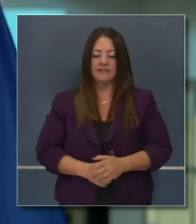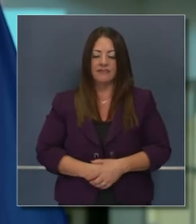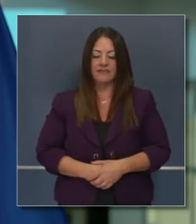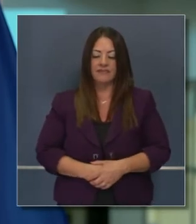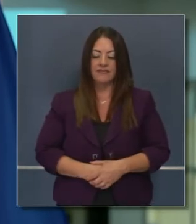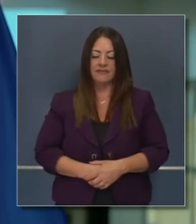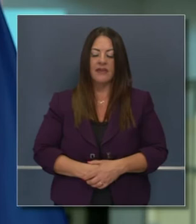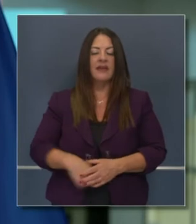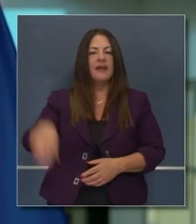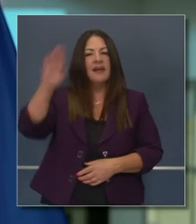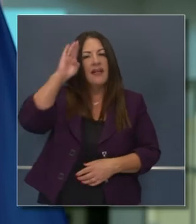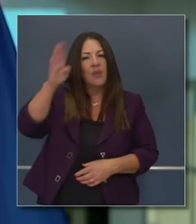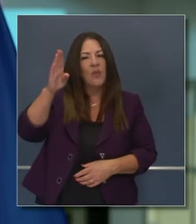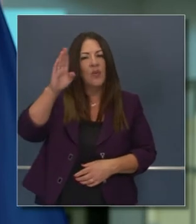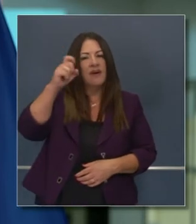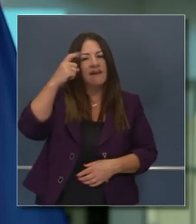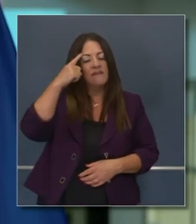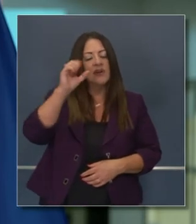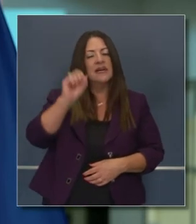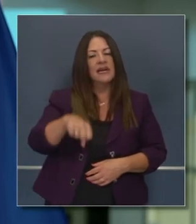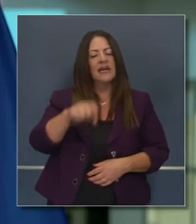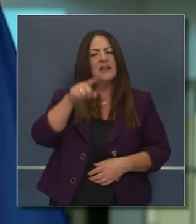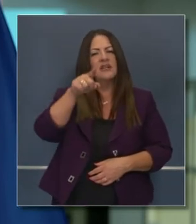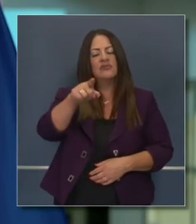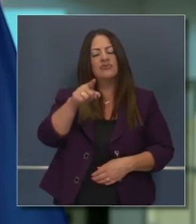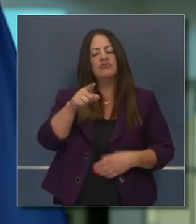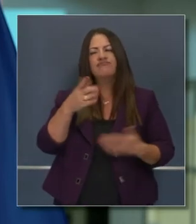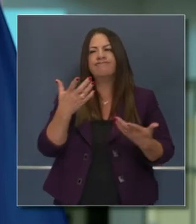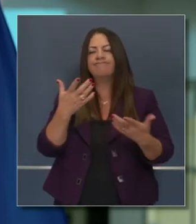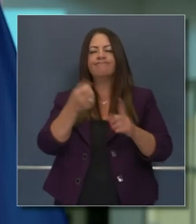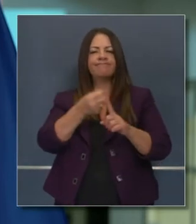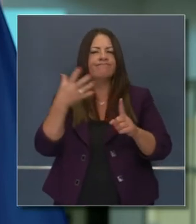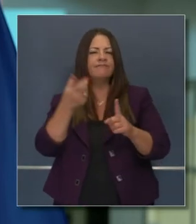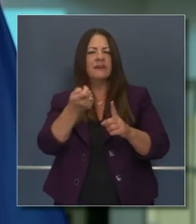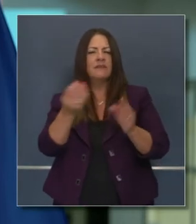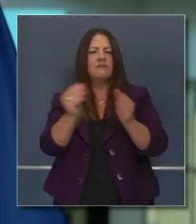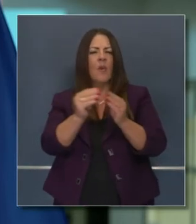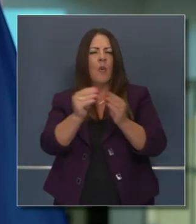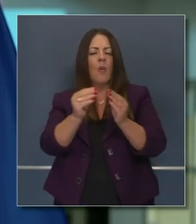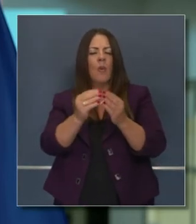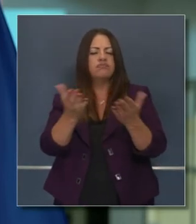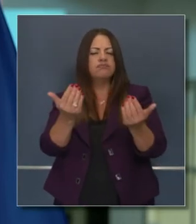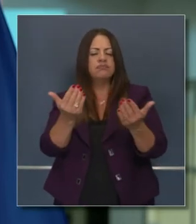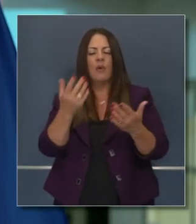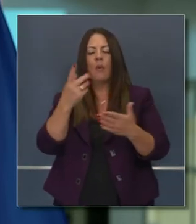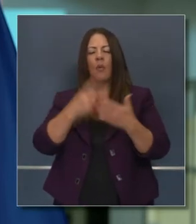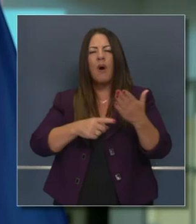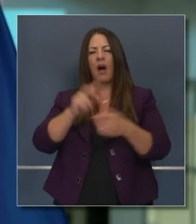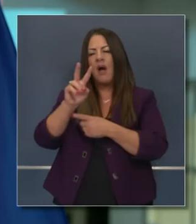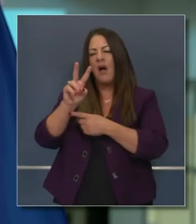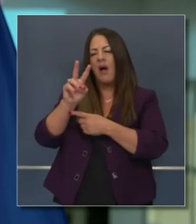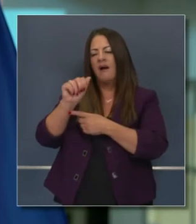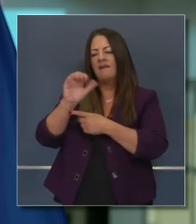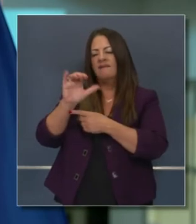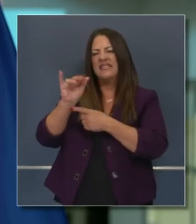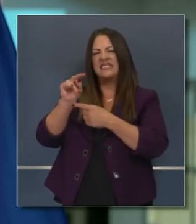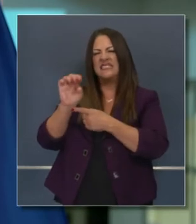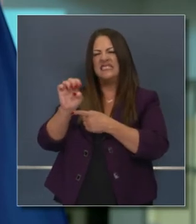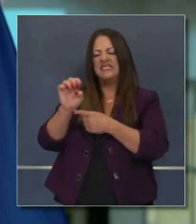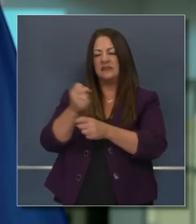¿Qué tal, gobernador? Me gustaría que hablara un poco más de por qué